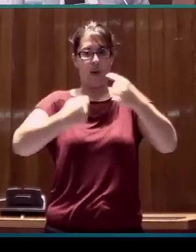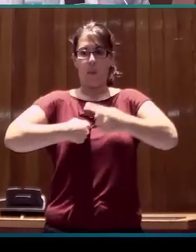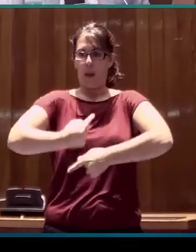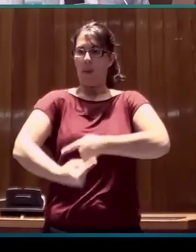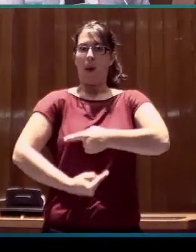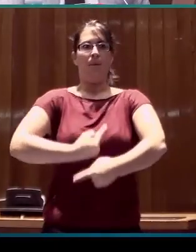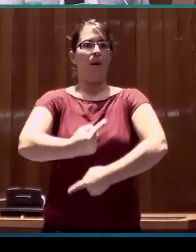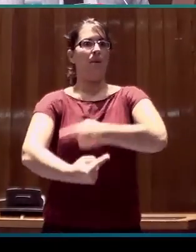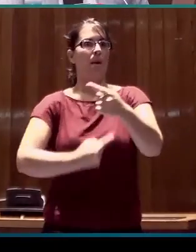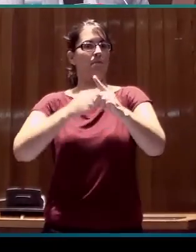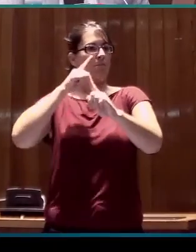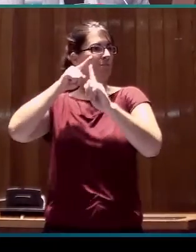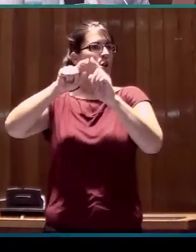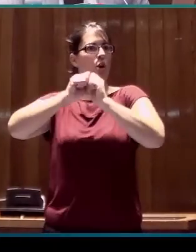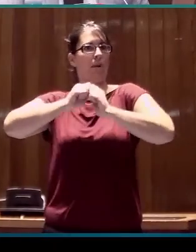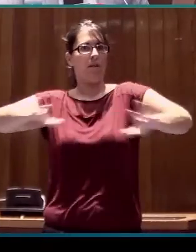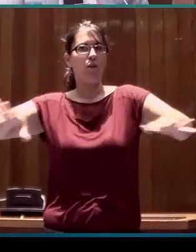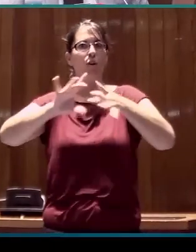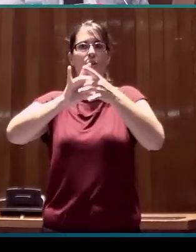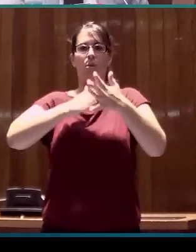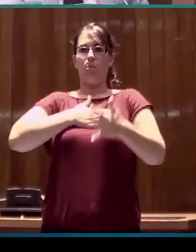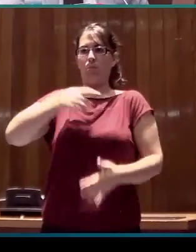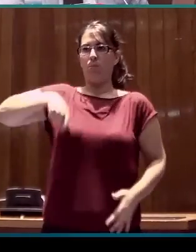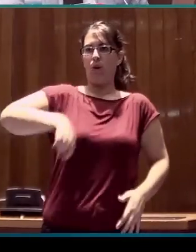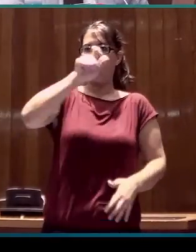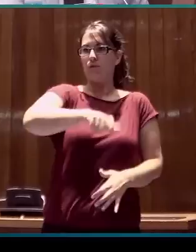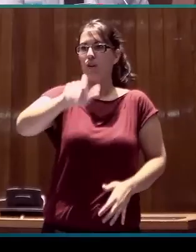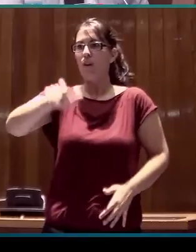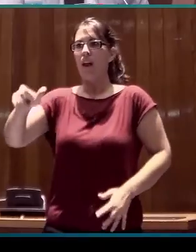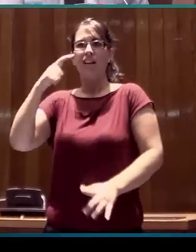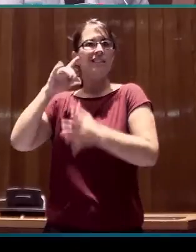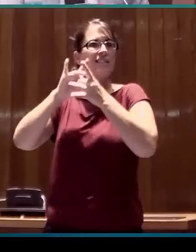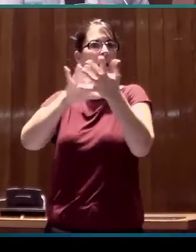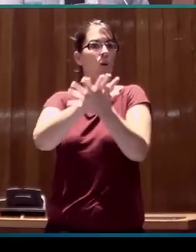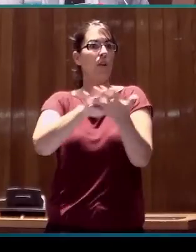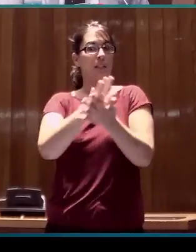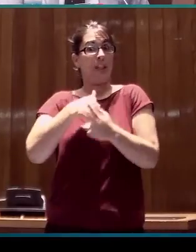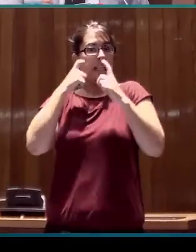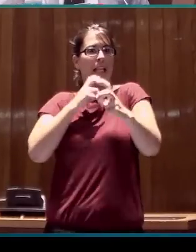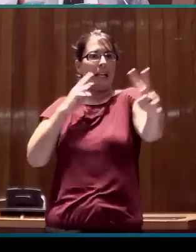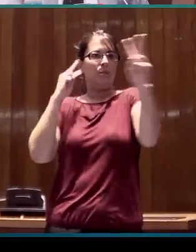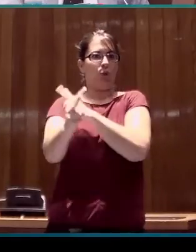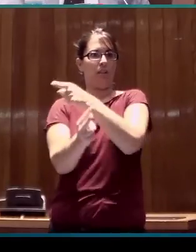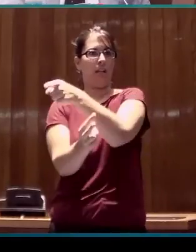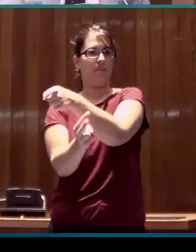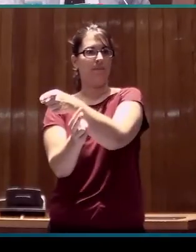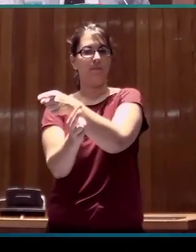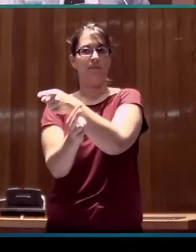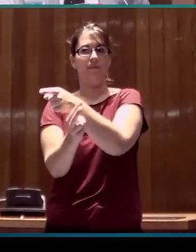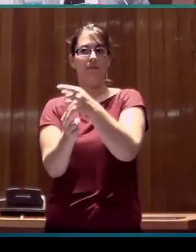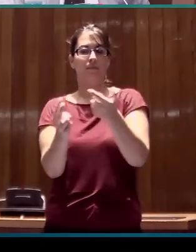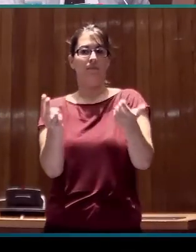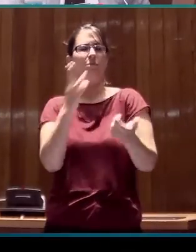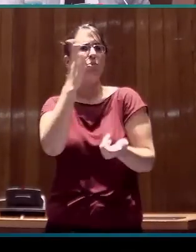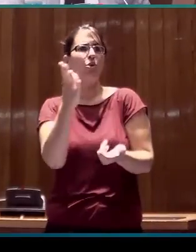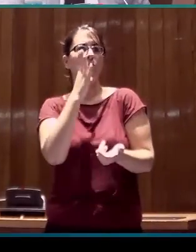de la normalización y de la actividad de los profesionales que tienen que ver con la lengua de signos. ¿Por qué? En primer lugar, porque hay que elaborar